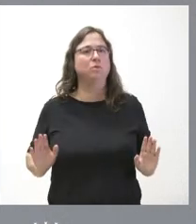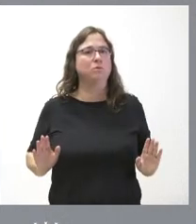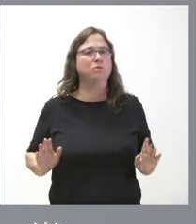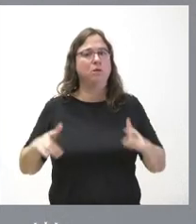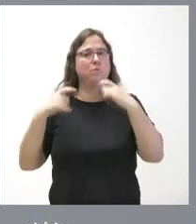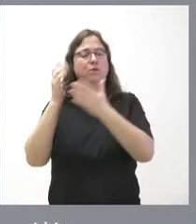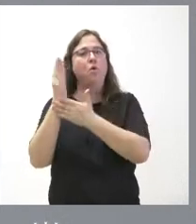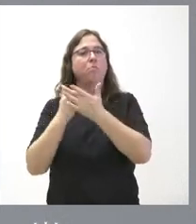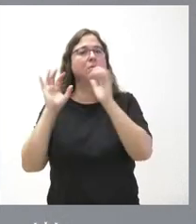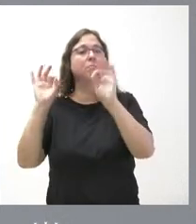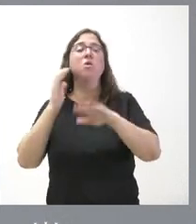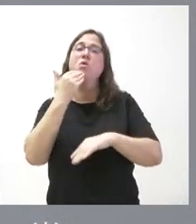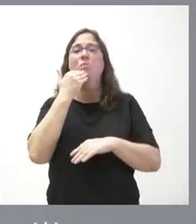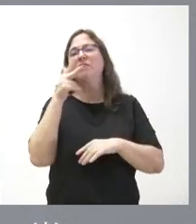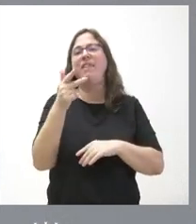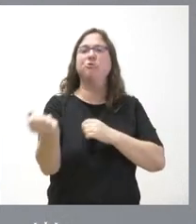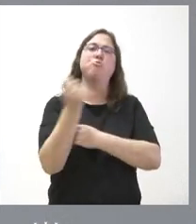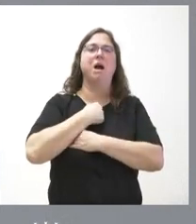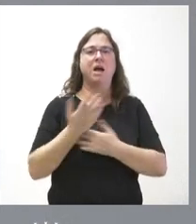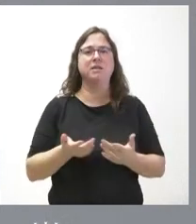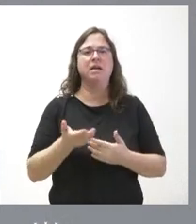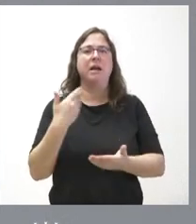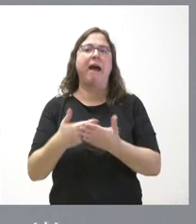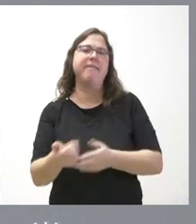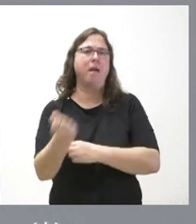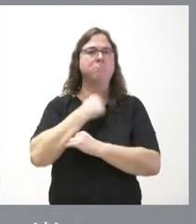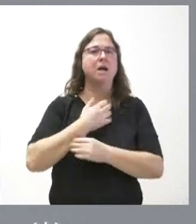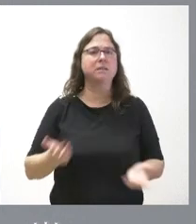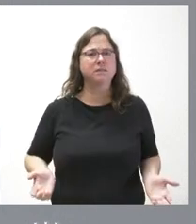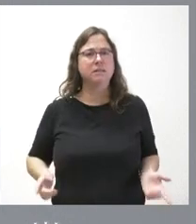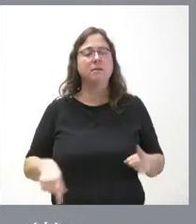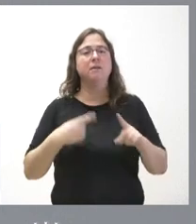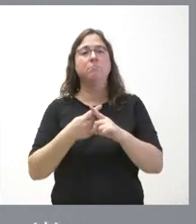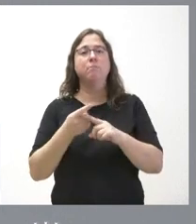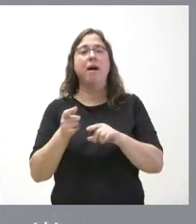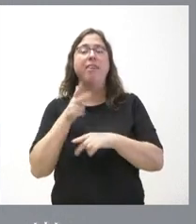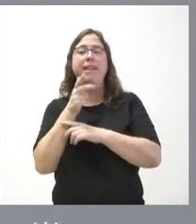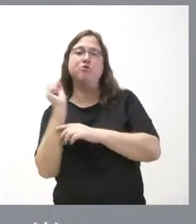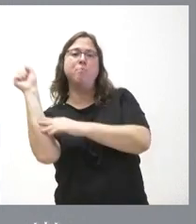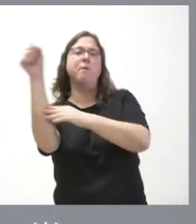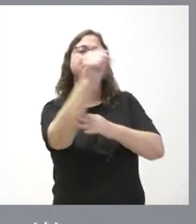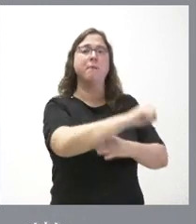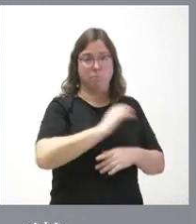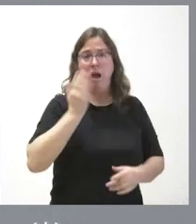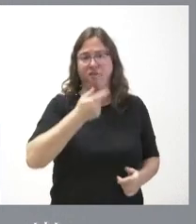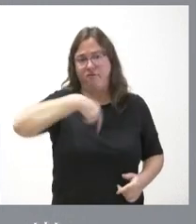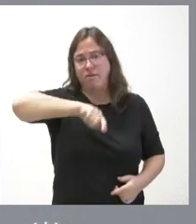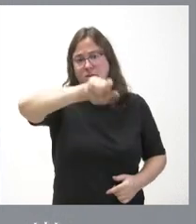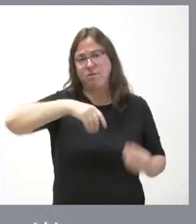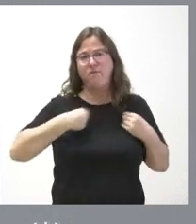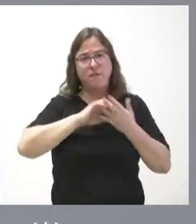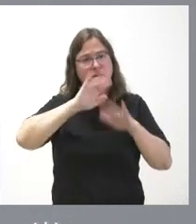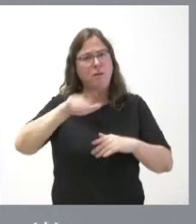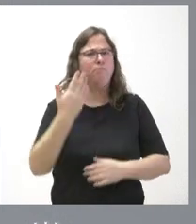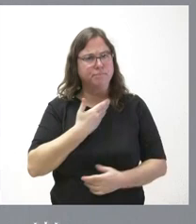determinada comunidad autónoma como que tuviera más derechos, más garantías y más derechos que los demás. Y esto sí que nos afecta como ciudadanos de Castilla y León y nos